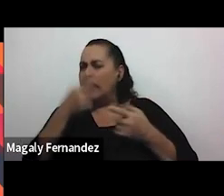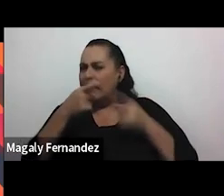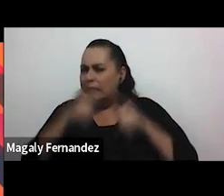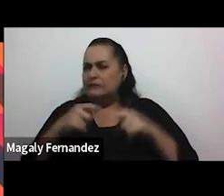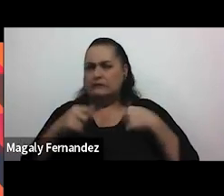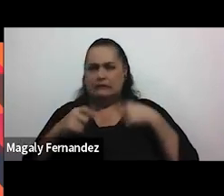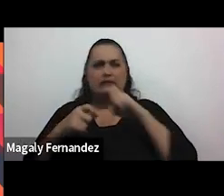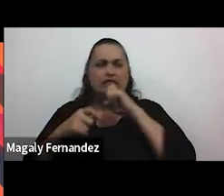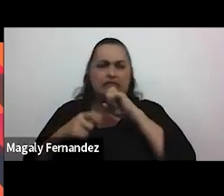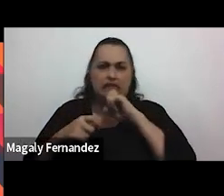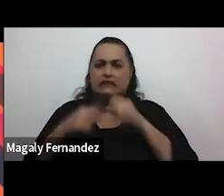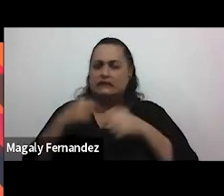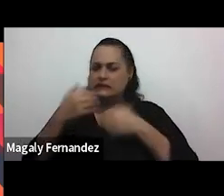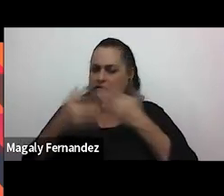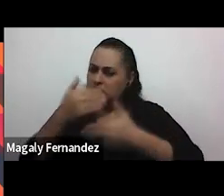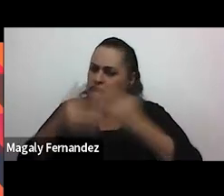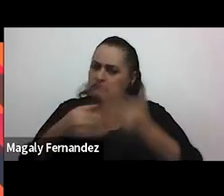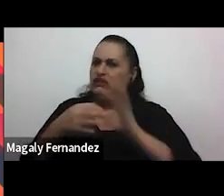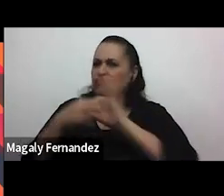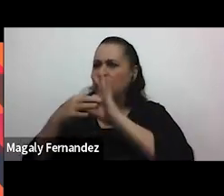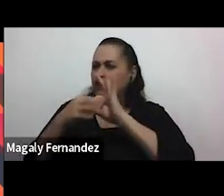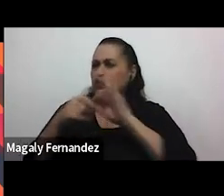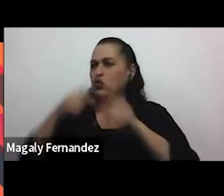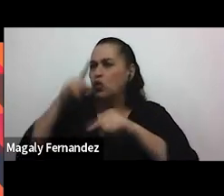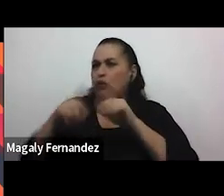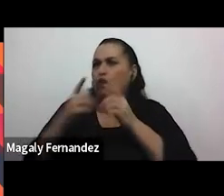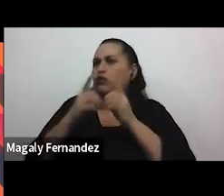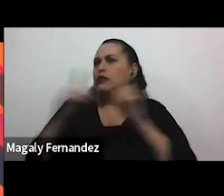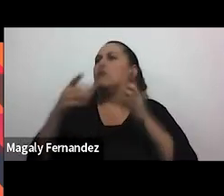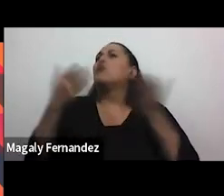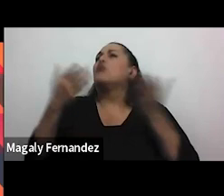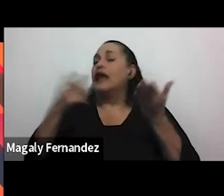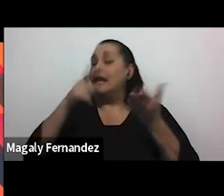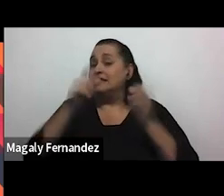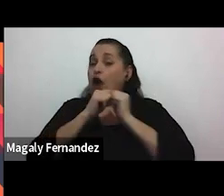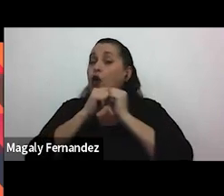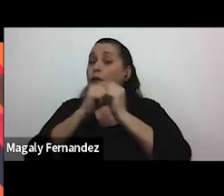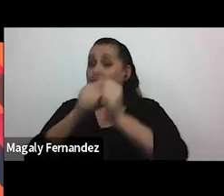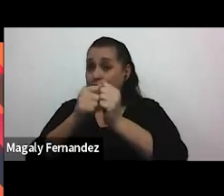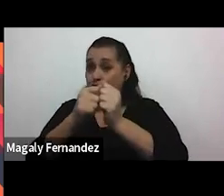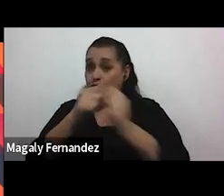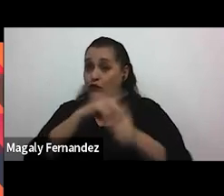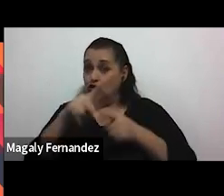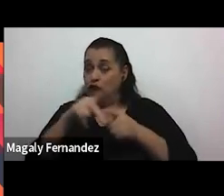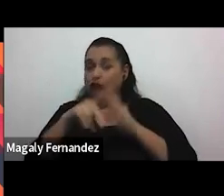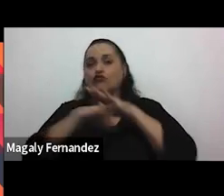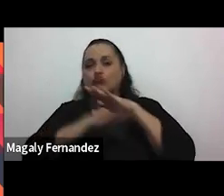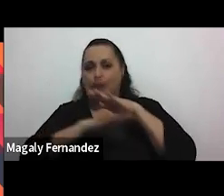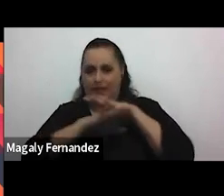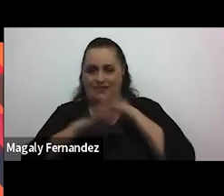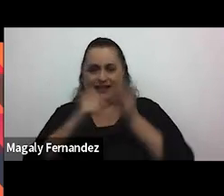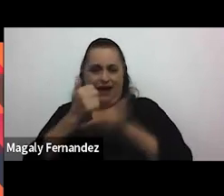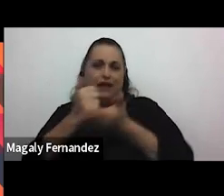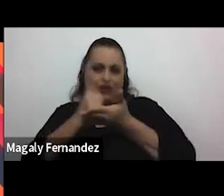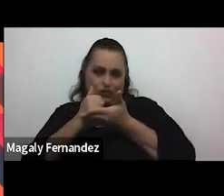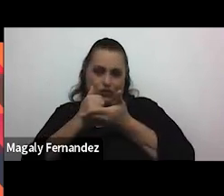identificarlo o salir incluso de esa relación ese acompañamiento profesional se vuelve fundamental en caso de que haya